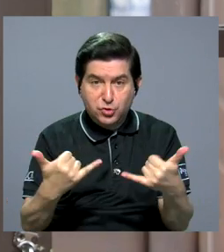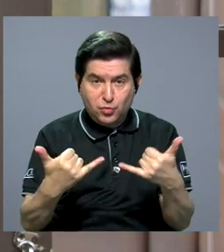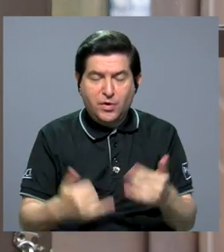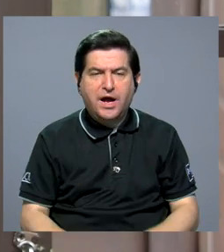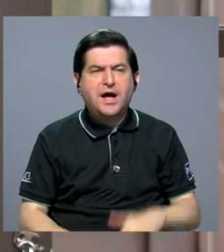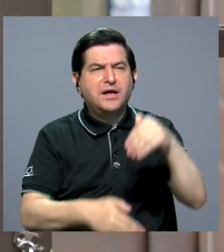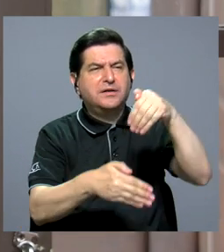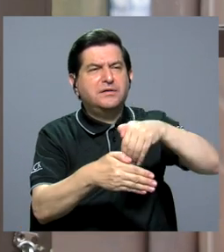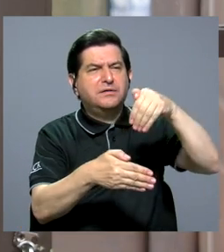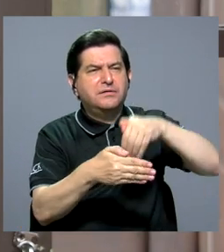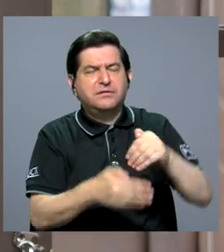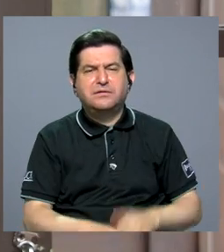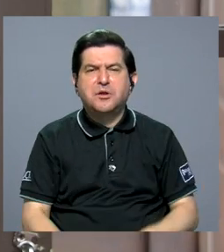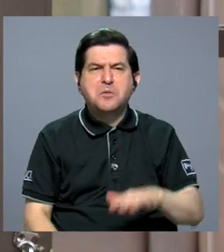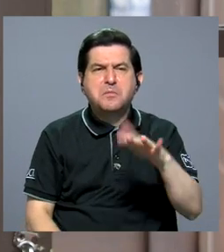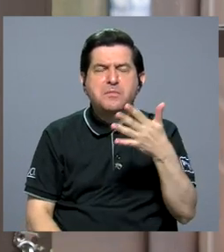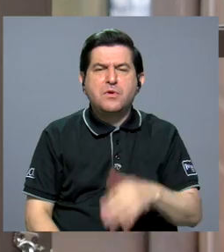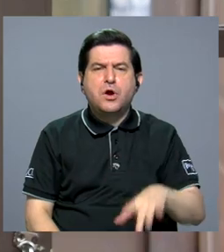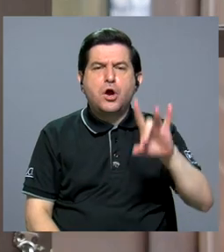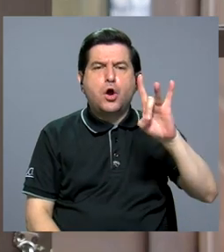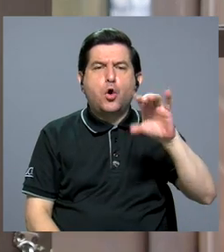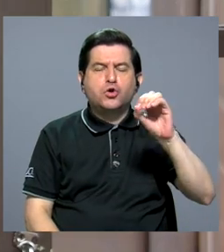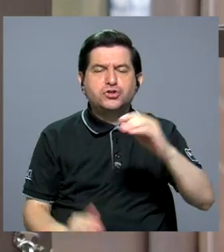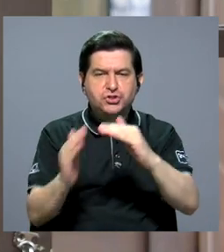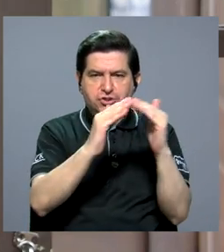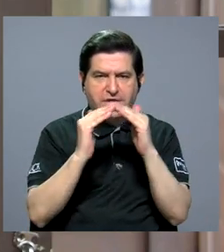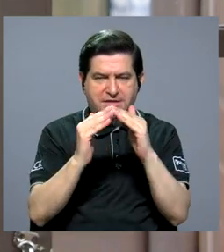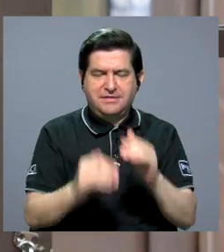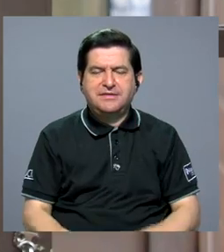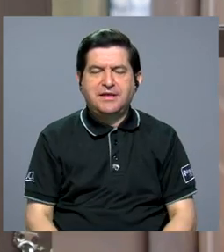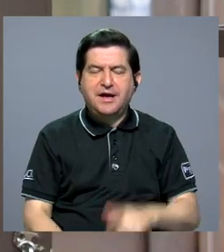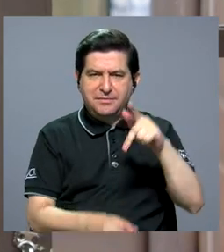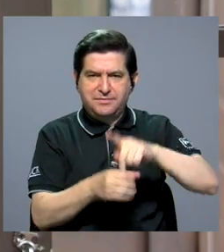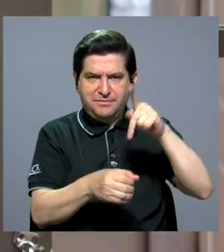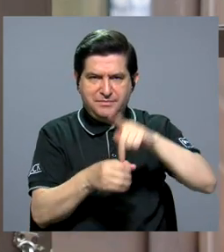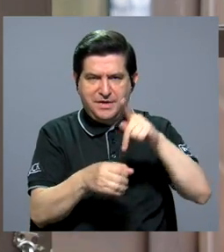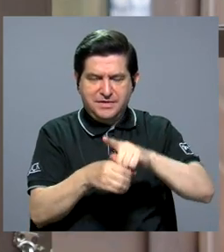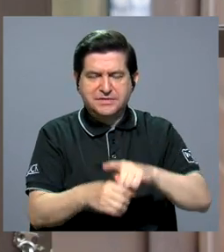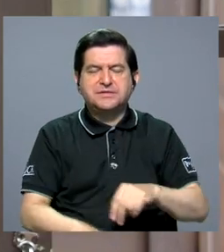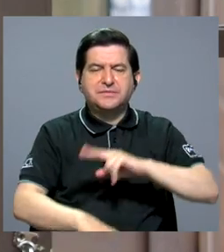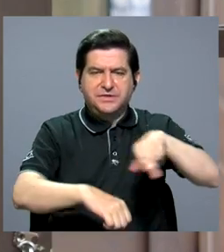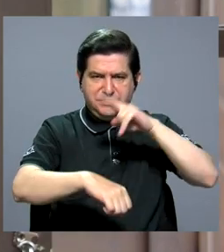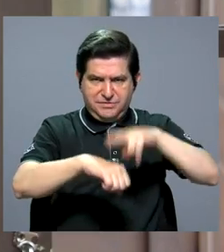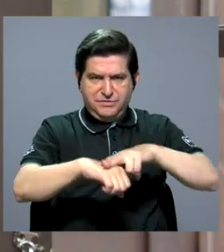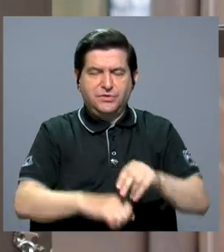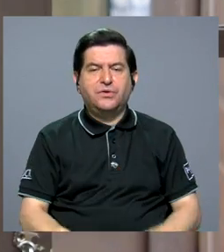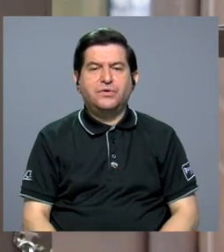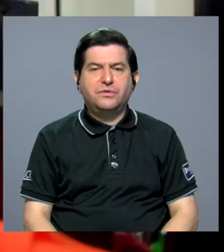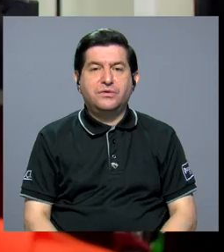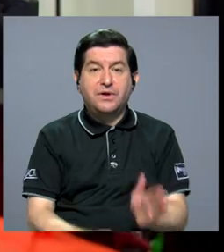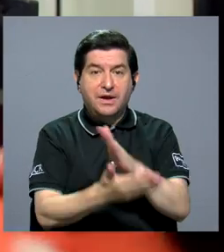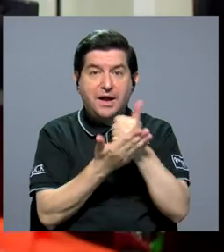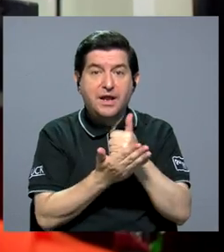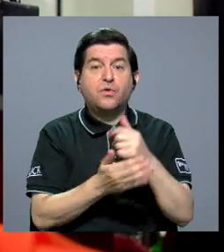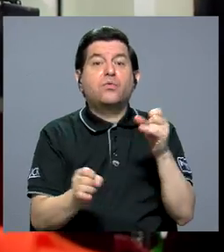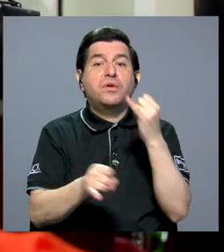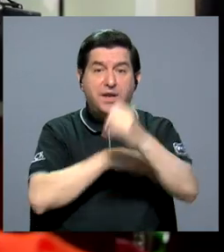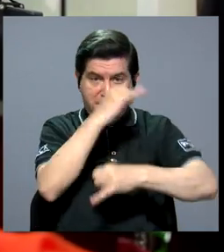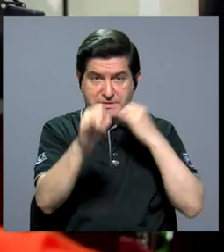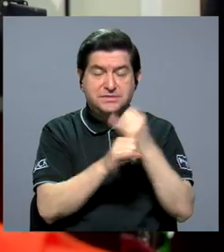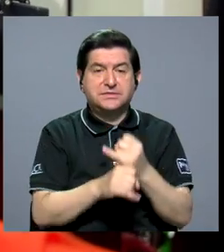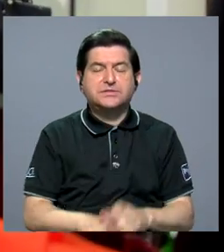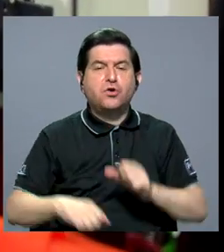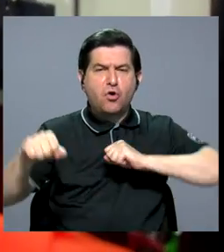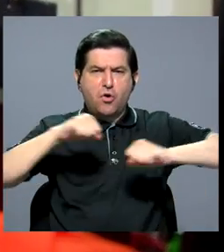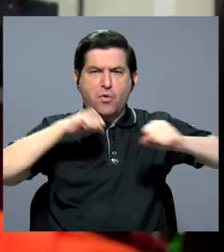contabilizan alrededor de más o menos 80 comunidades en las que ha participado a nivel nacional y algunas incluso internacionalmente, como